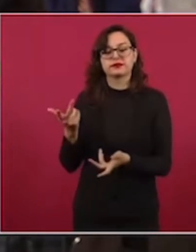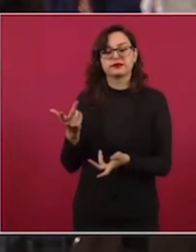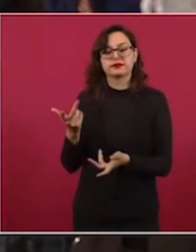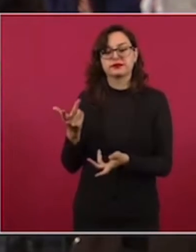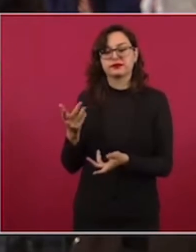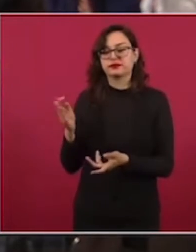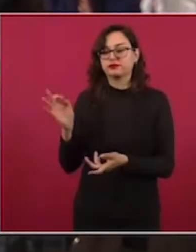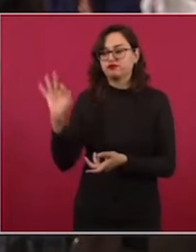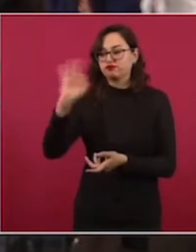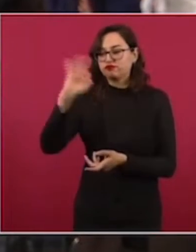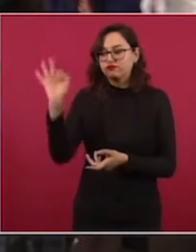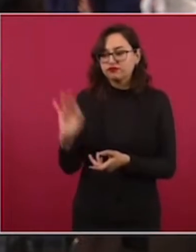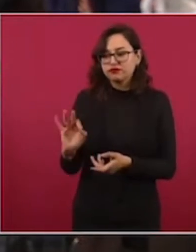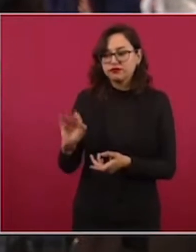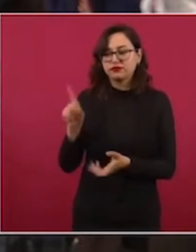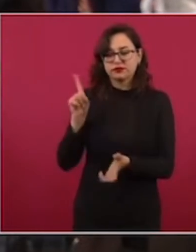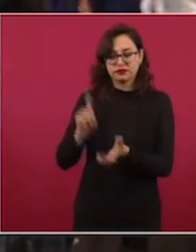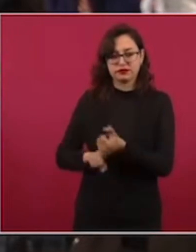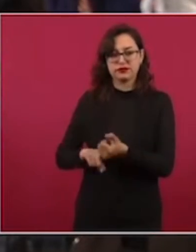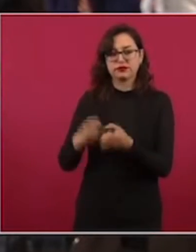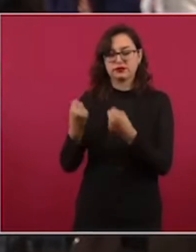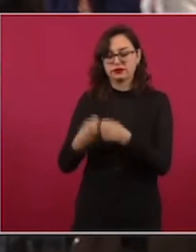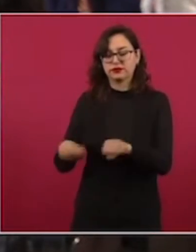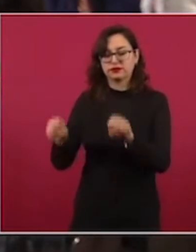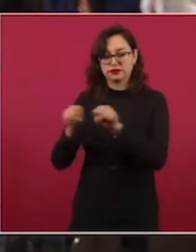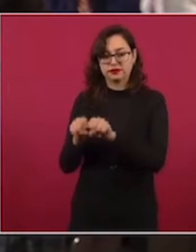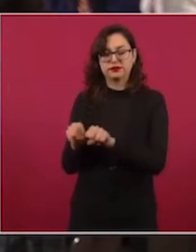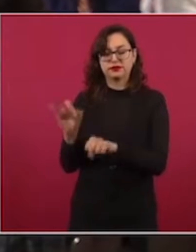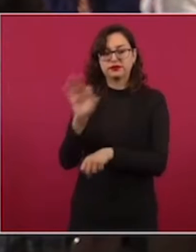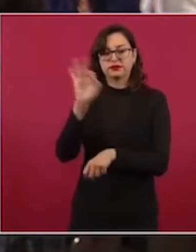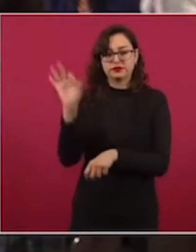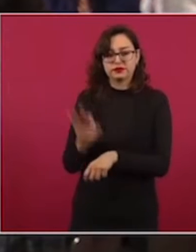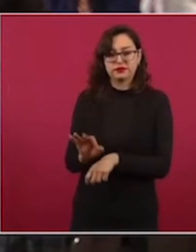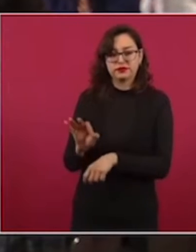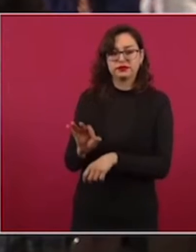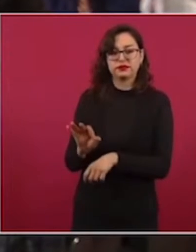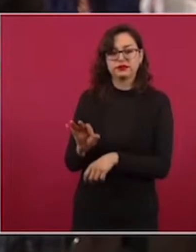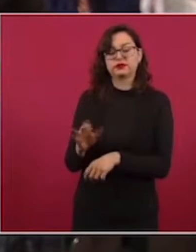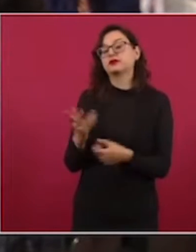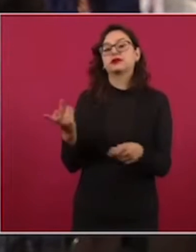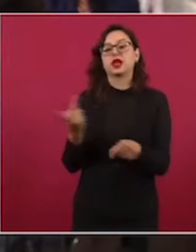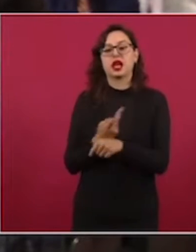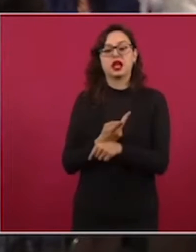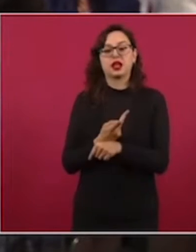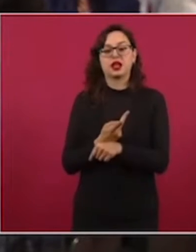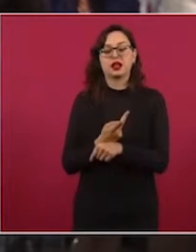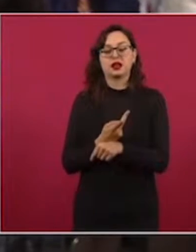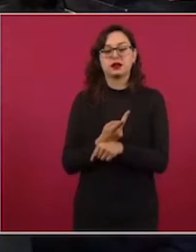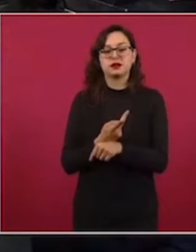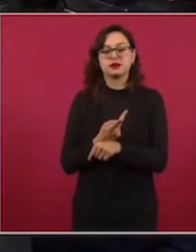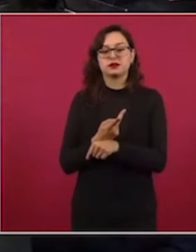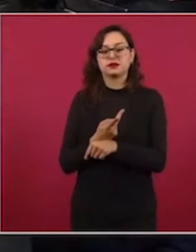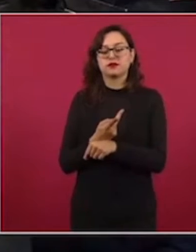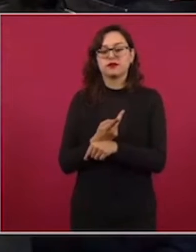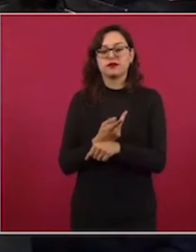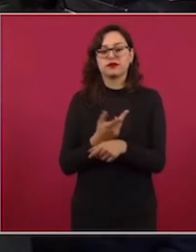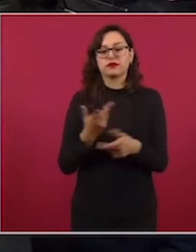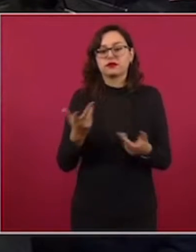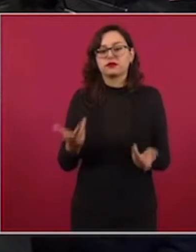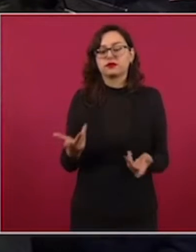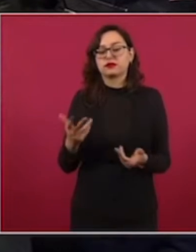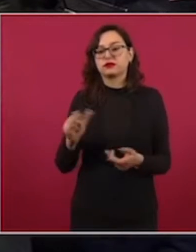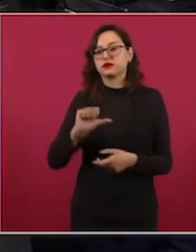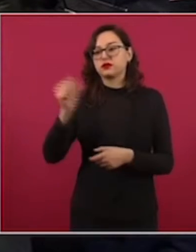porcentajes minoritarios en estas sociedades, porque sabemos que los extranjeros no pueden comprar como